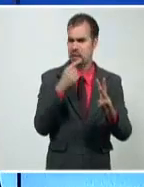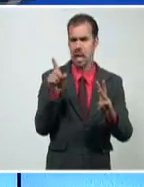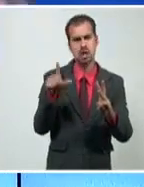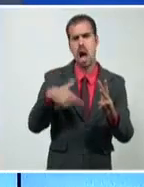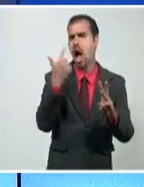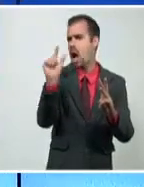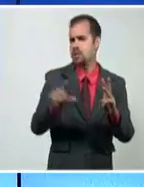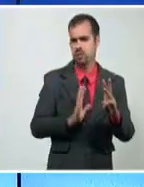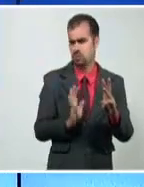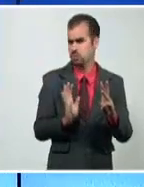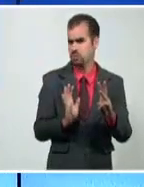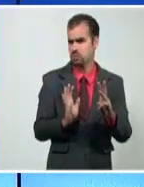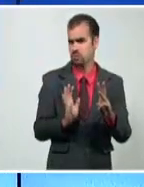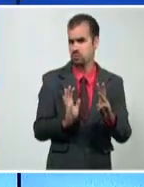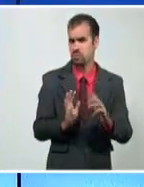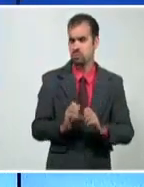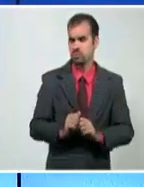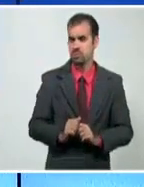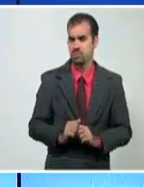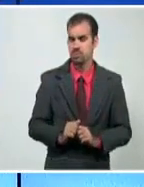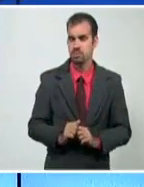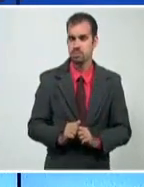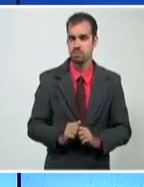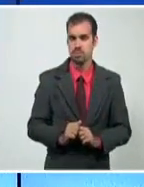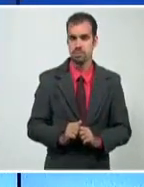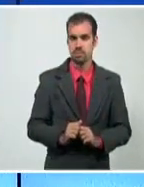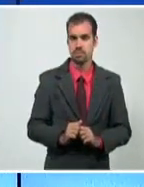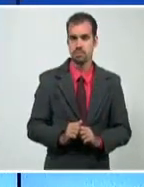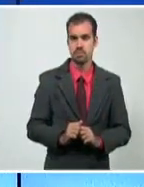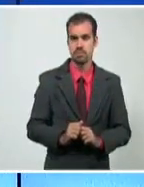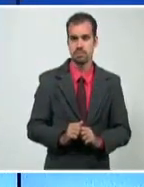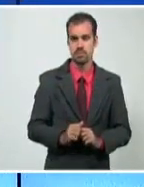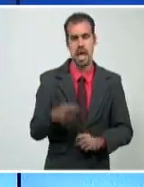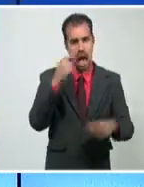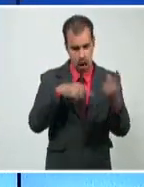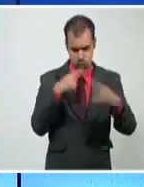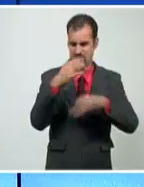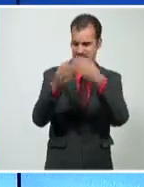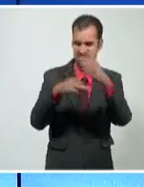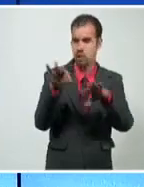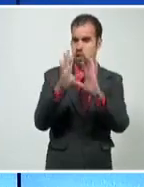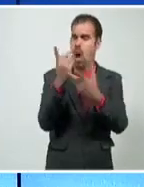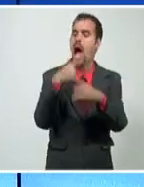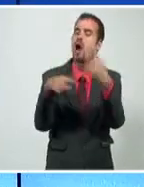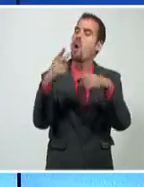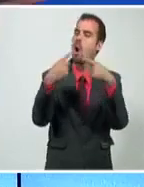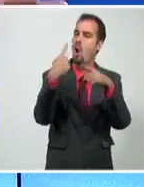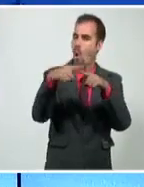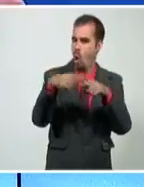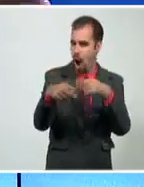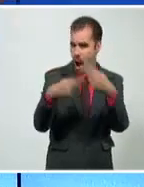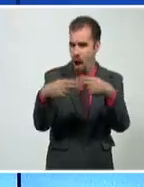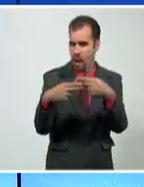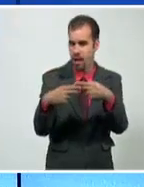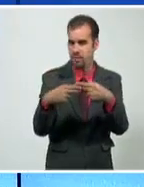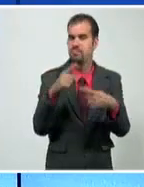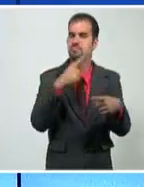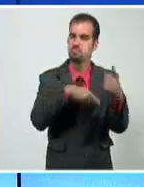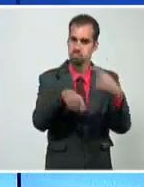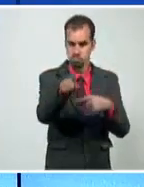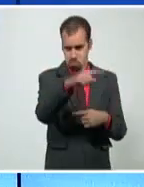Solo así, Tania es artista. Voy a describirles un grupo de acciones y al final quiero que me digan, desde nuestra modestísima opinión,